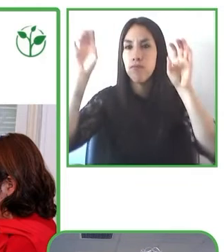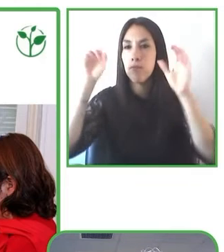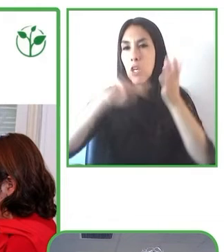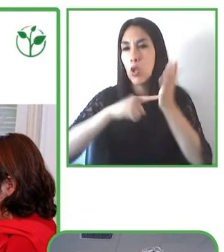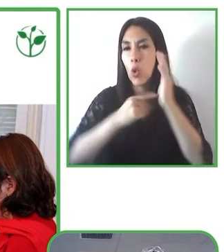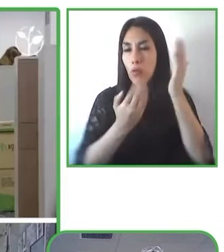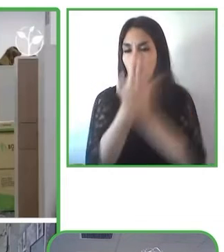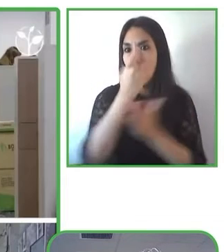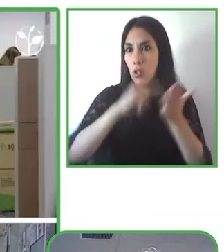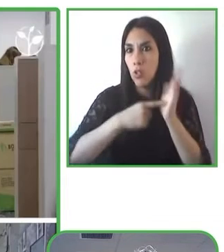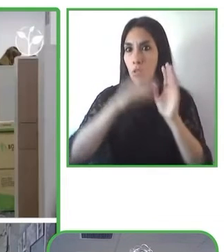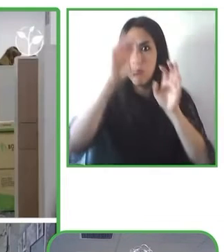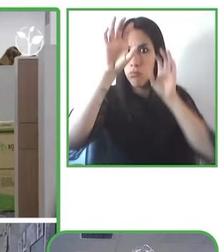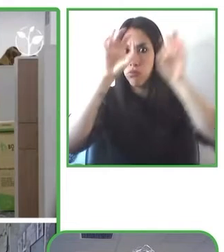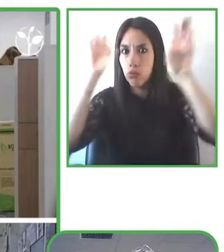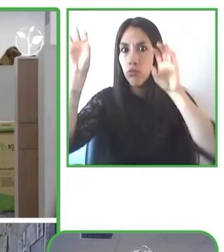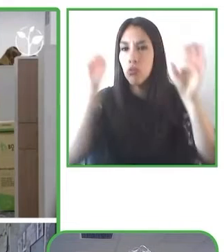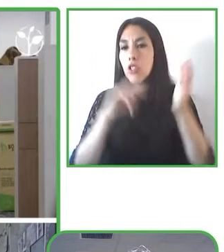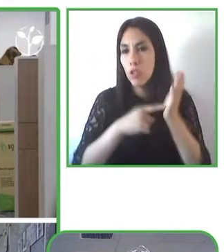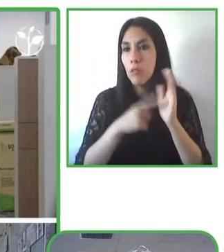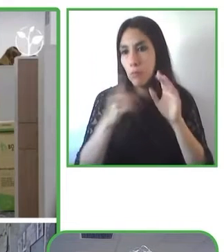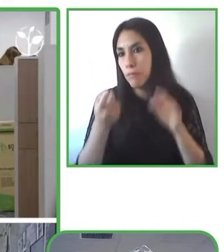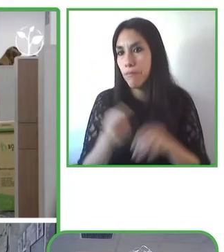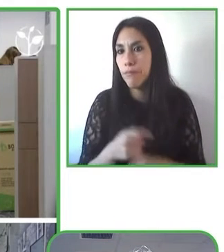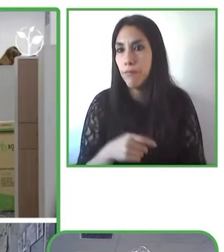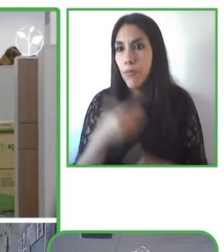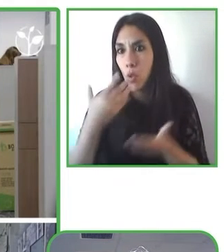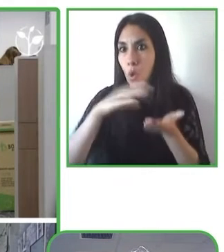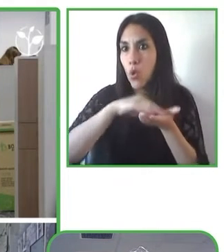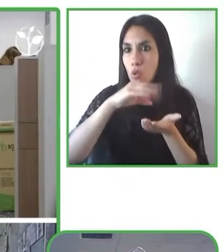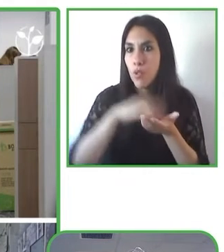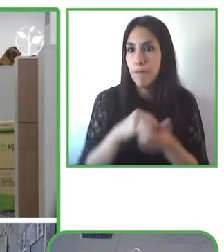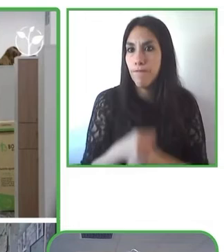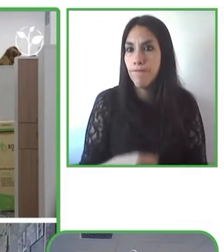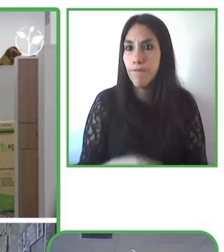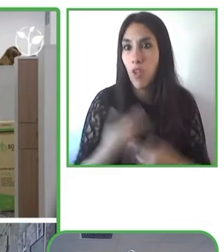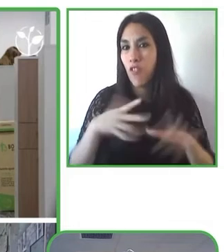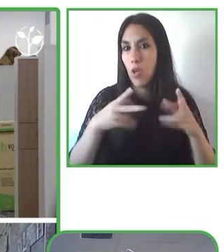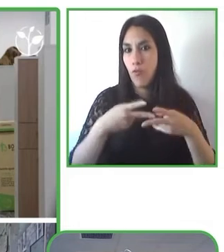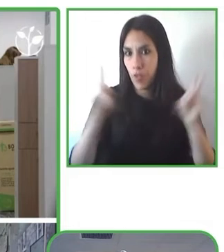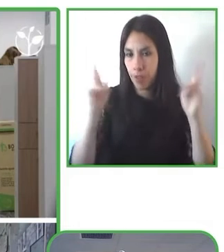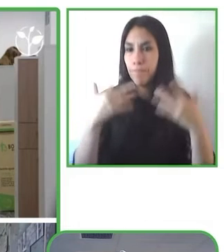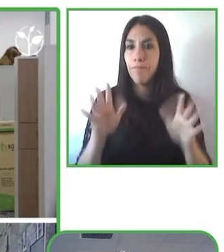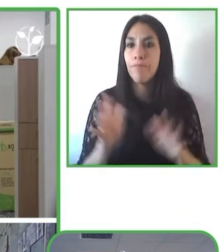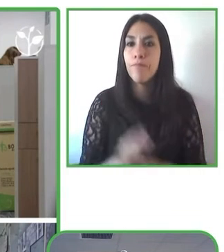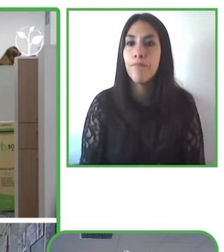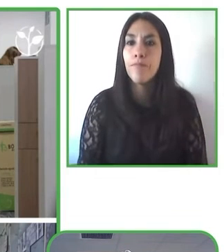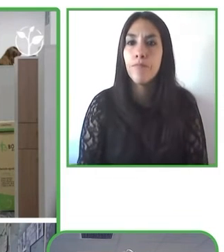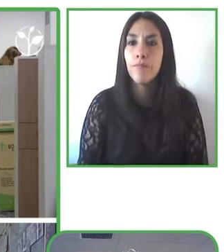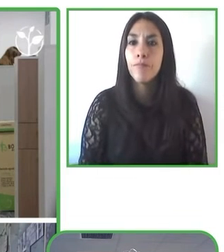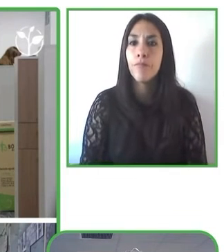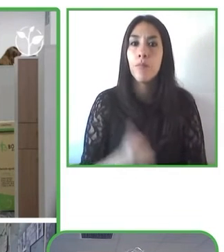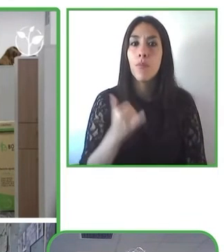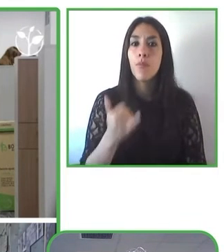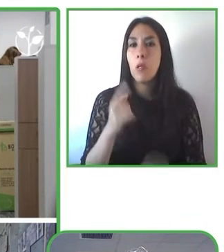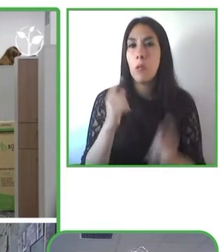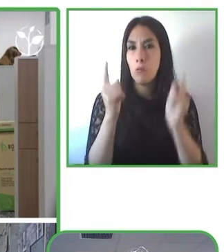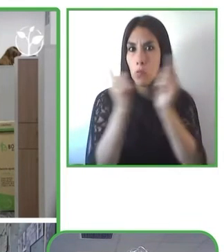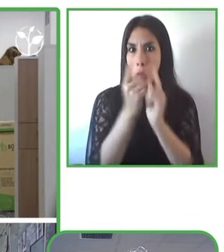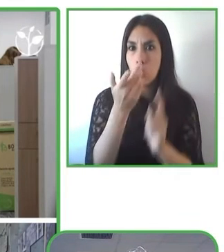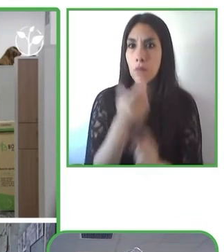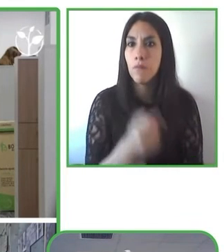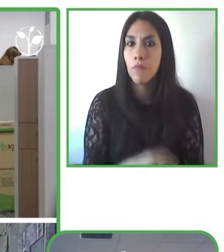ámbito público. Tenemos actualmente más de 2.000 personas que han desarrollado los primeros tres cursos que les